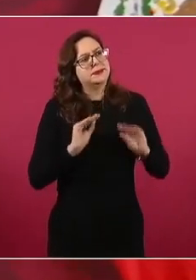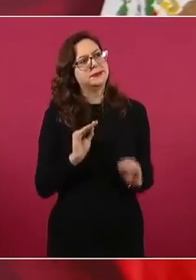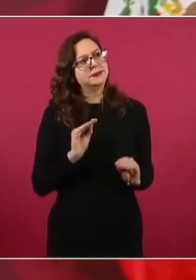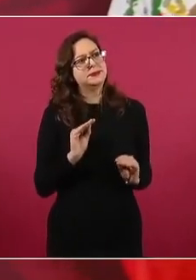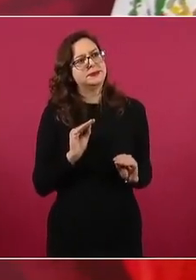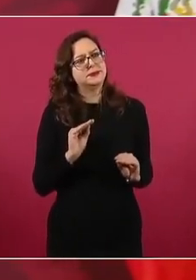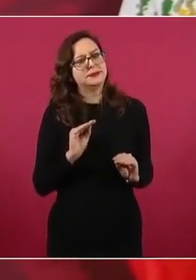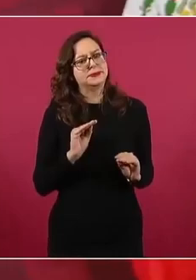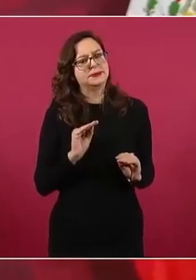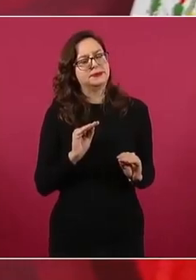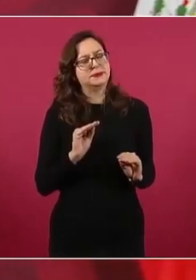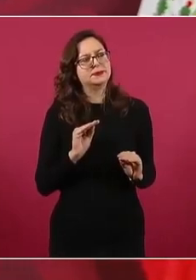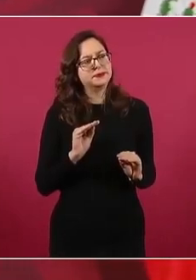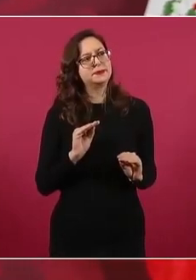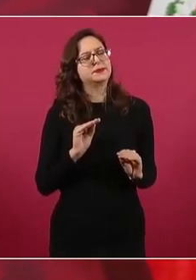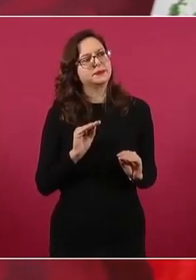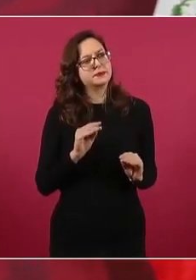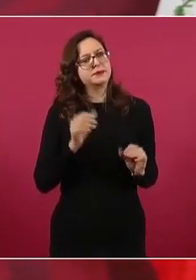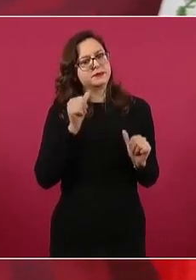y entonces